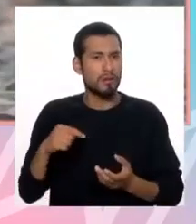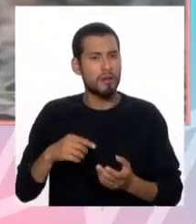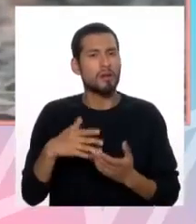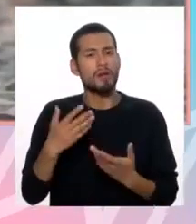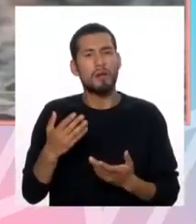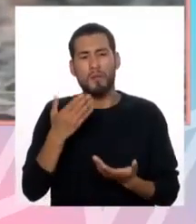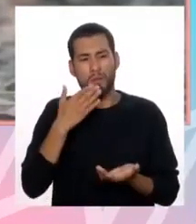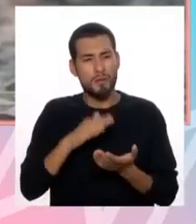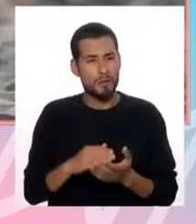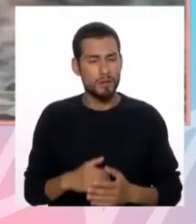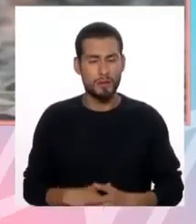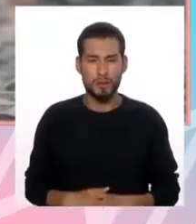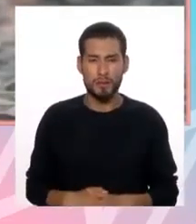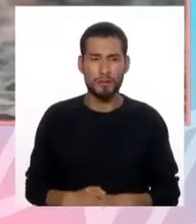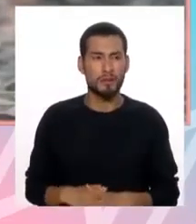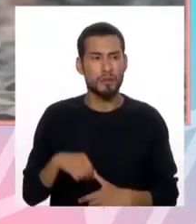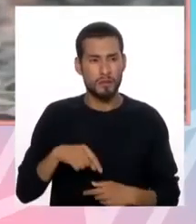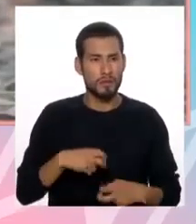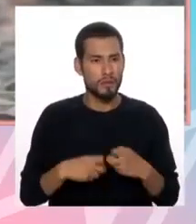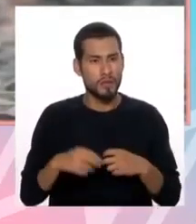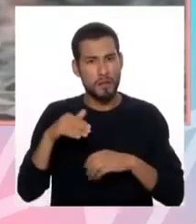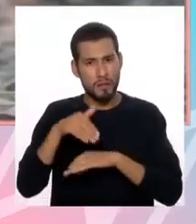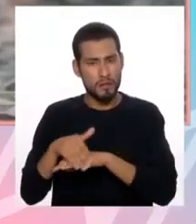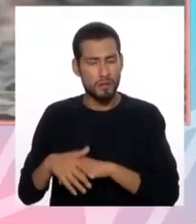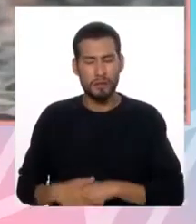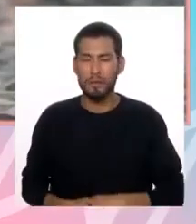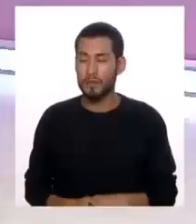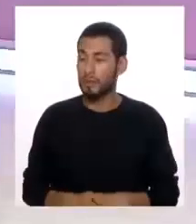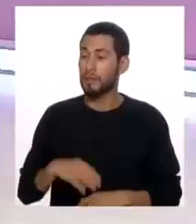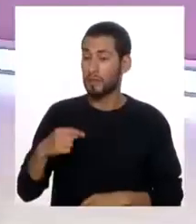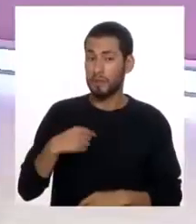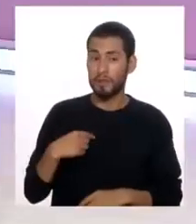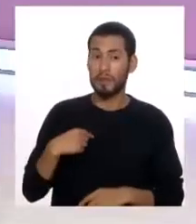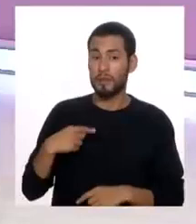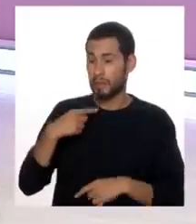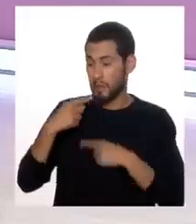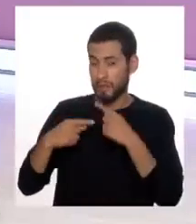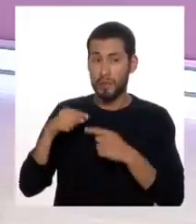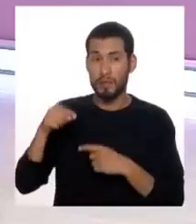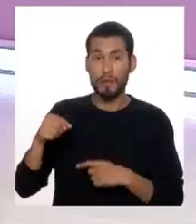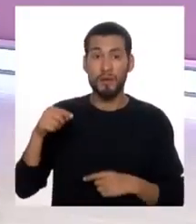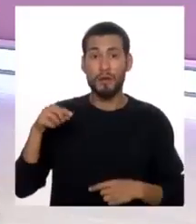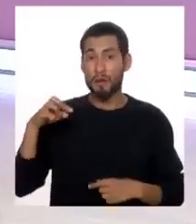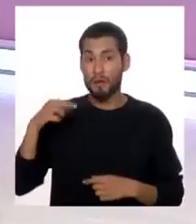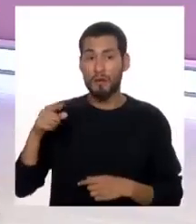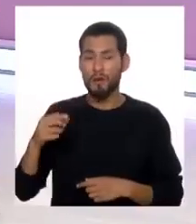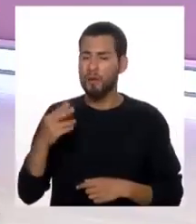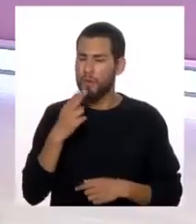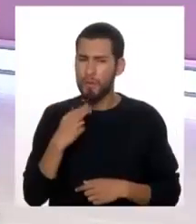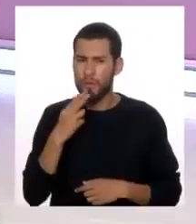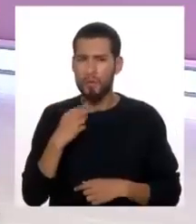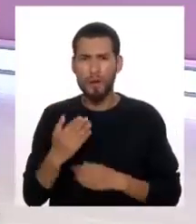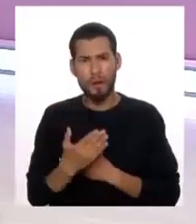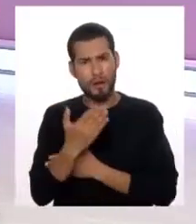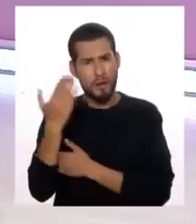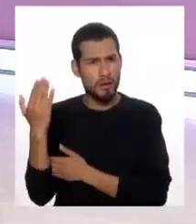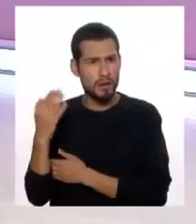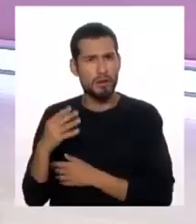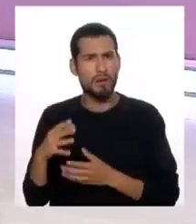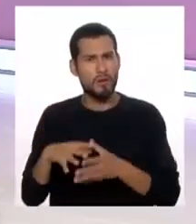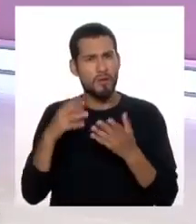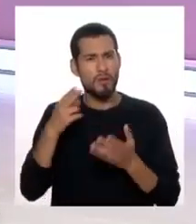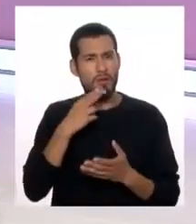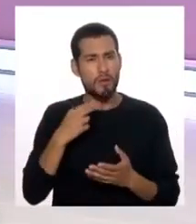malestar que se está presentando en las noches. Efectivamente. Y aquí yo voy a agregar algo porque el papá dice, come dulces en las mañanas de manera